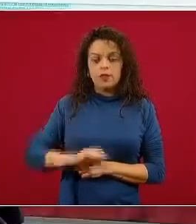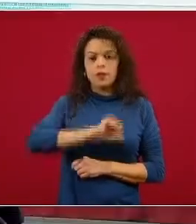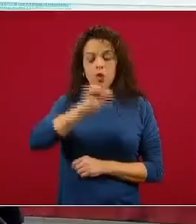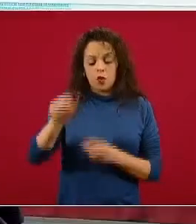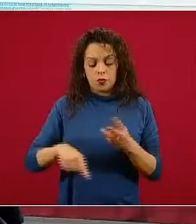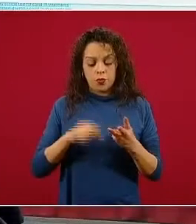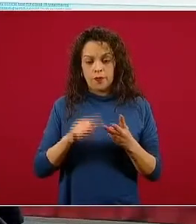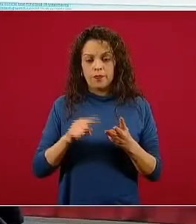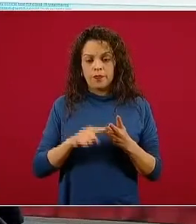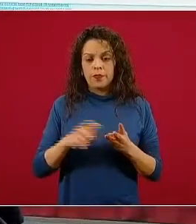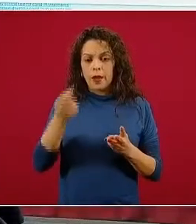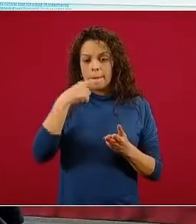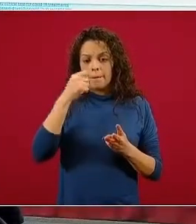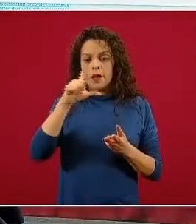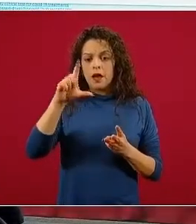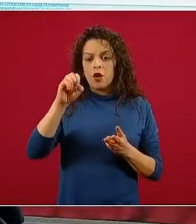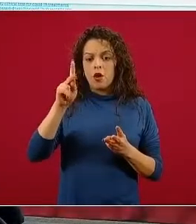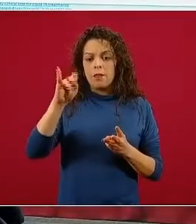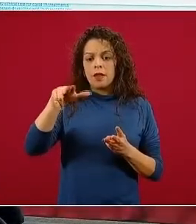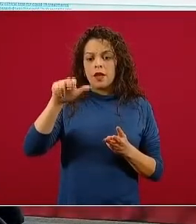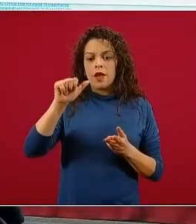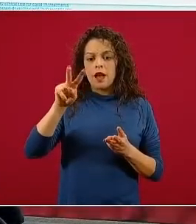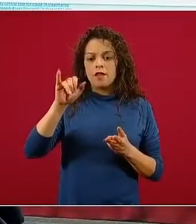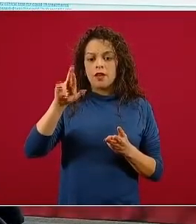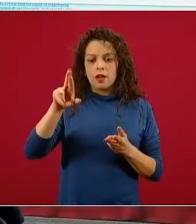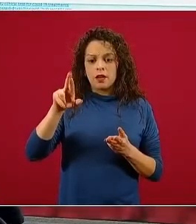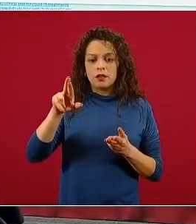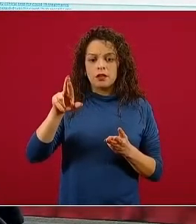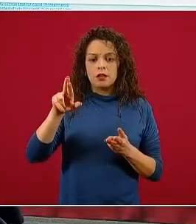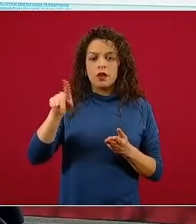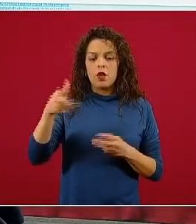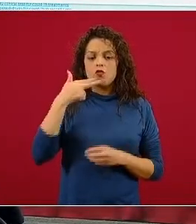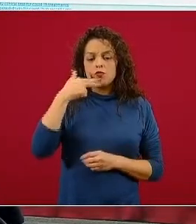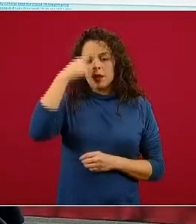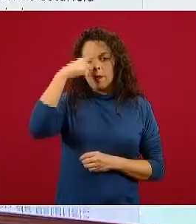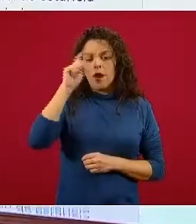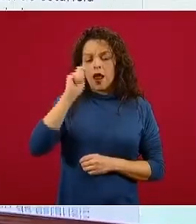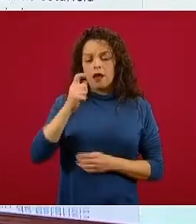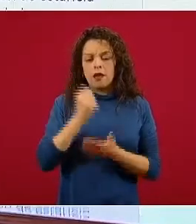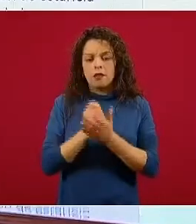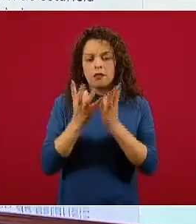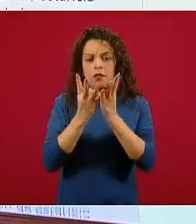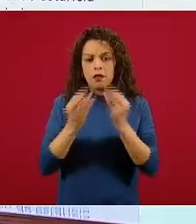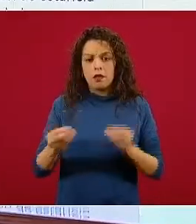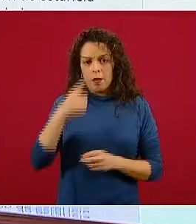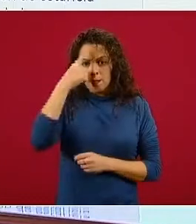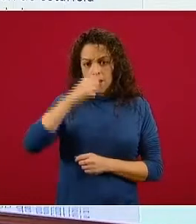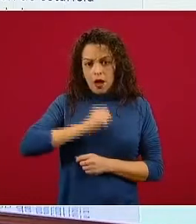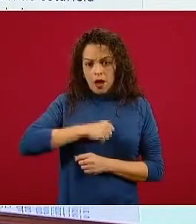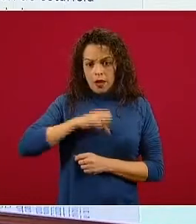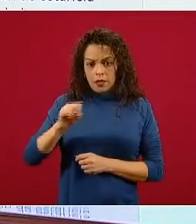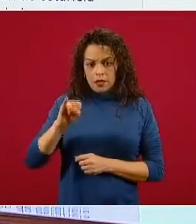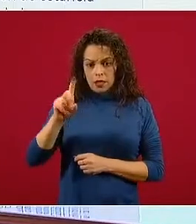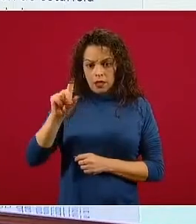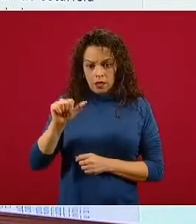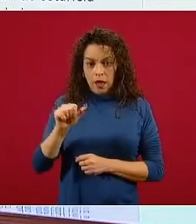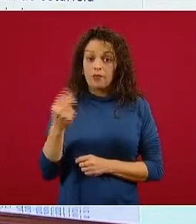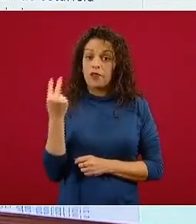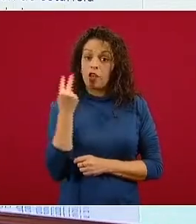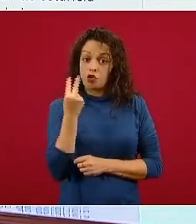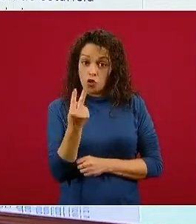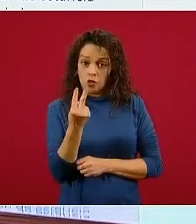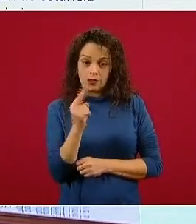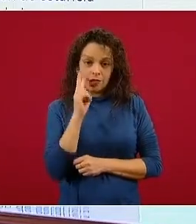combinación farmacéutica que se usa para el tratamiento de VIH, es un antirretroviral o son dos antirretrovirales